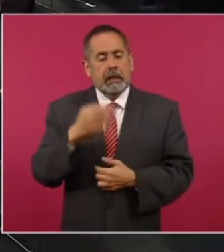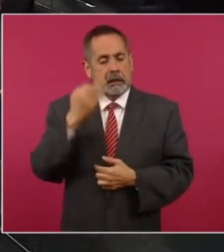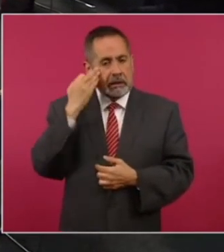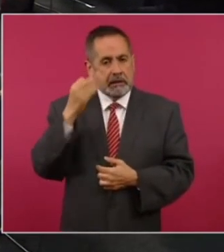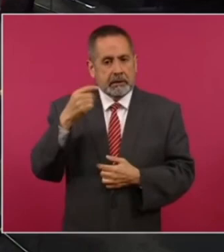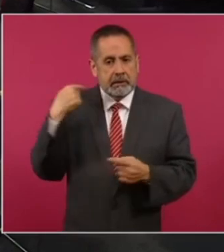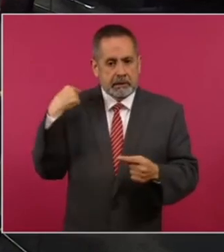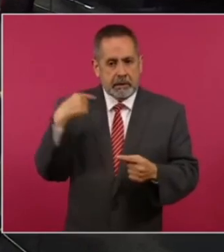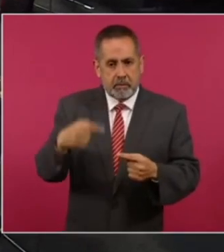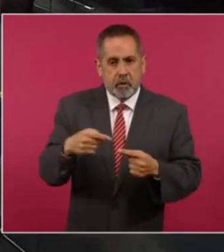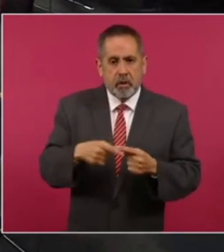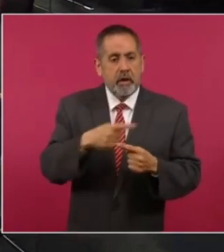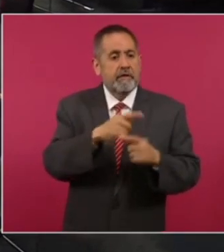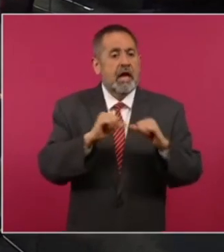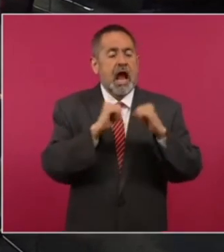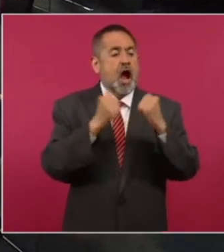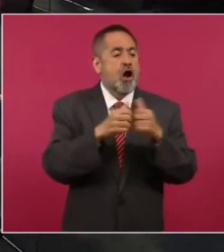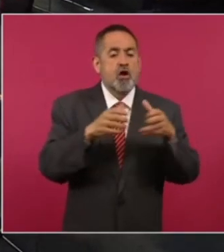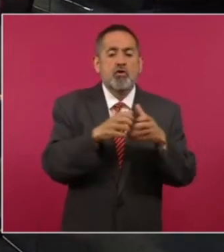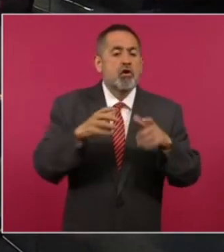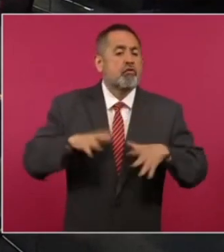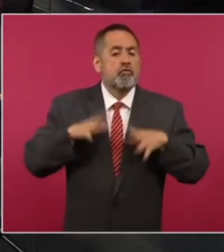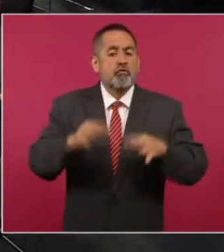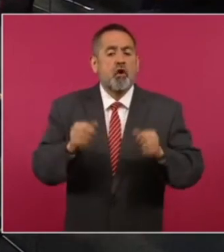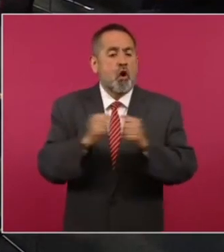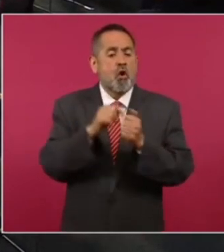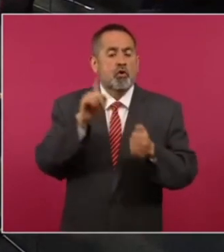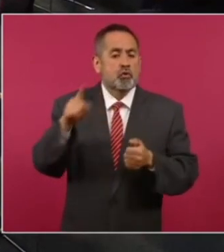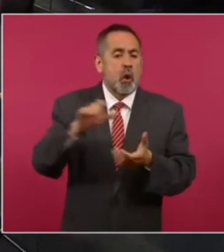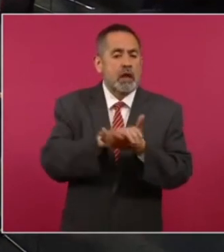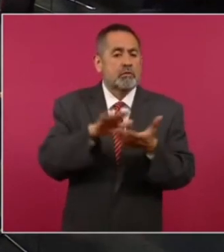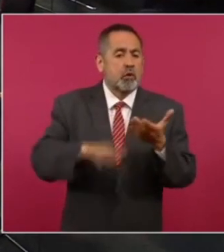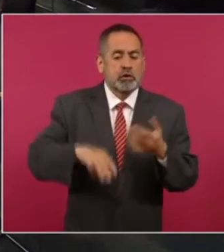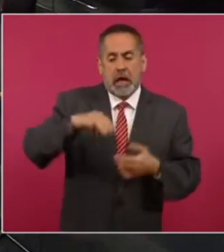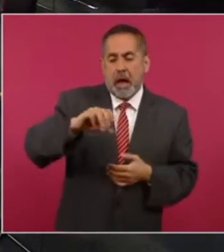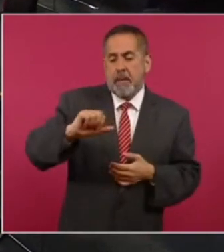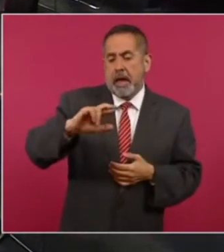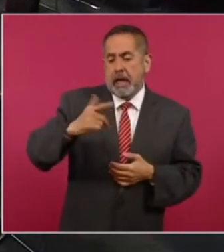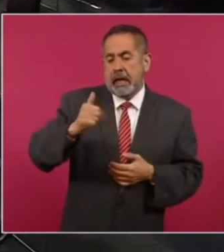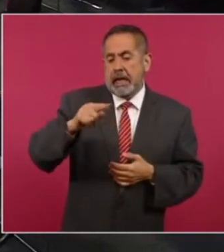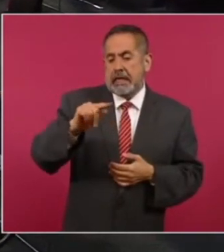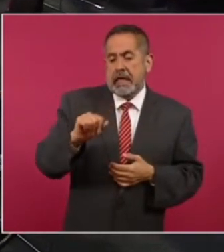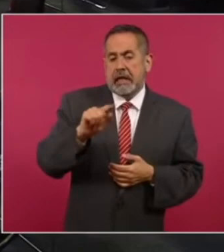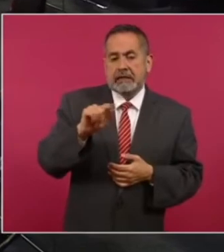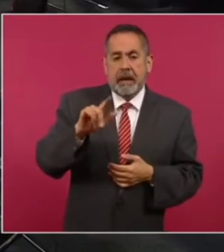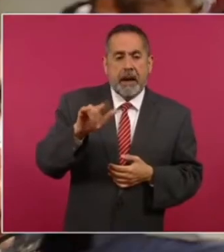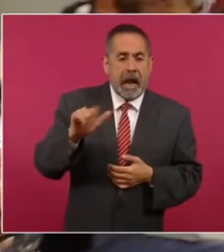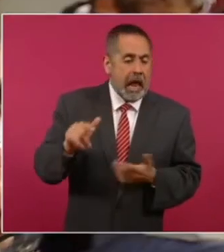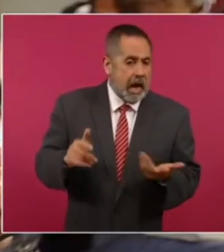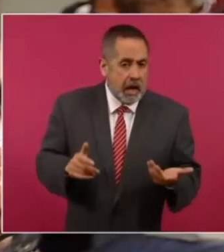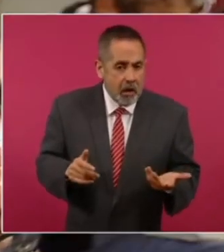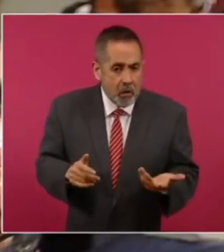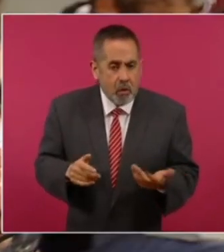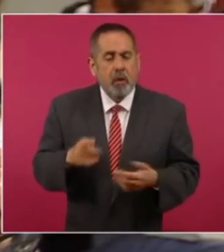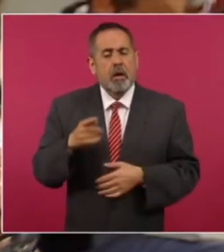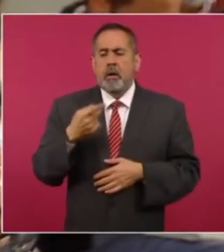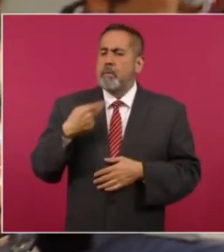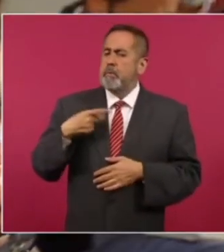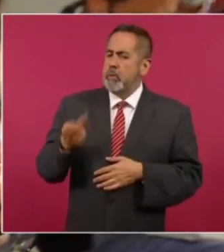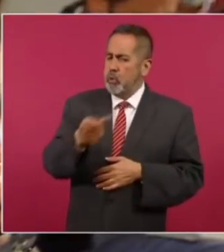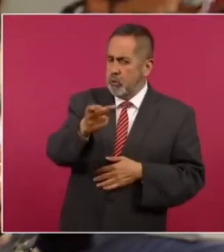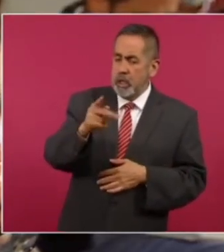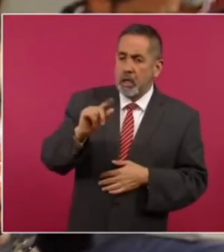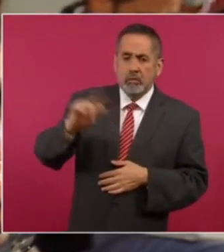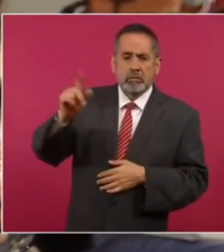estas asociaciones también las creó junto con su esposa Margarita Zavala la pregunta presidente es si las autoridades